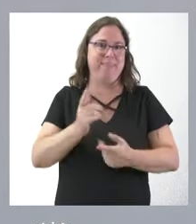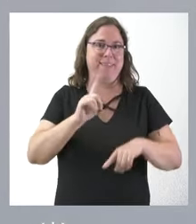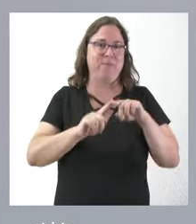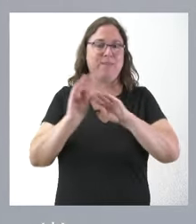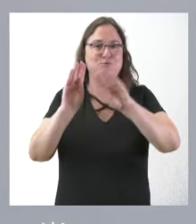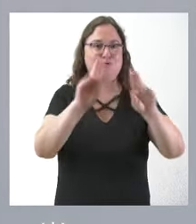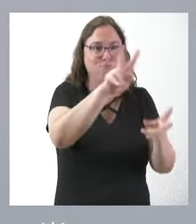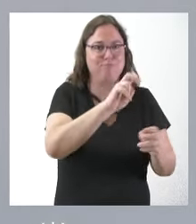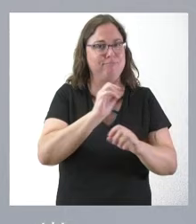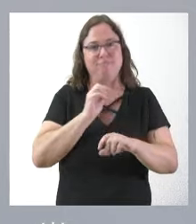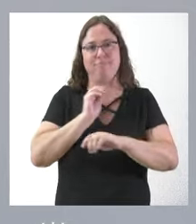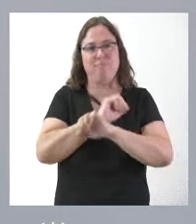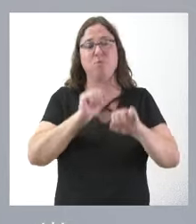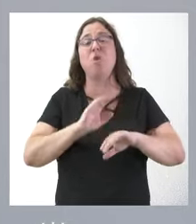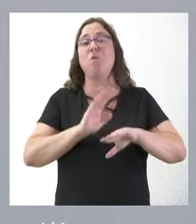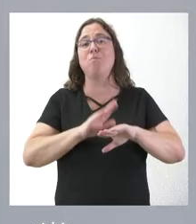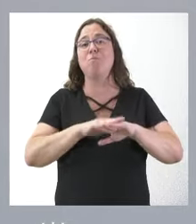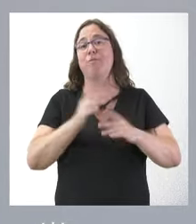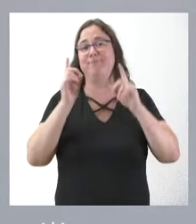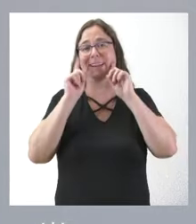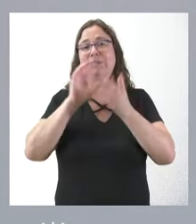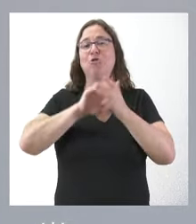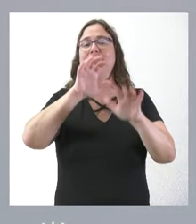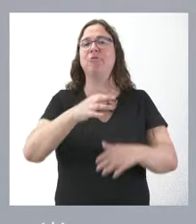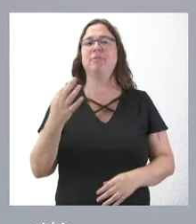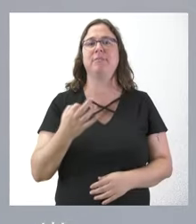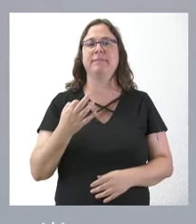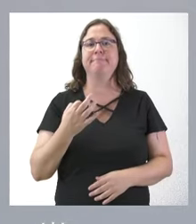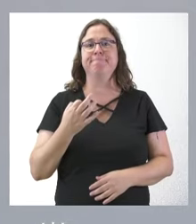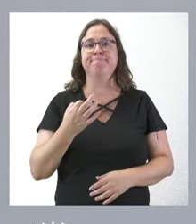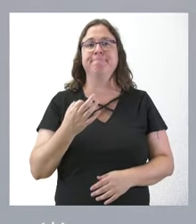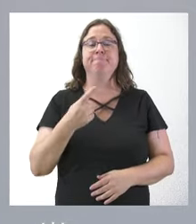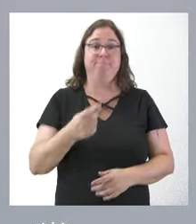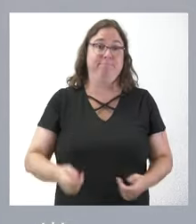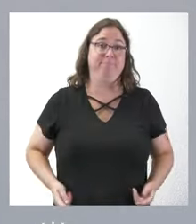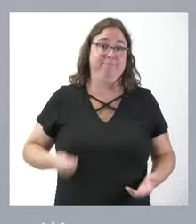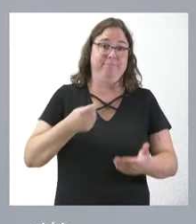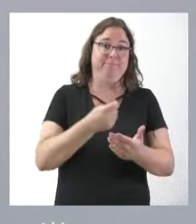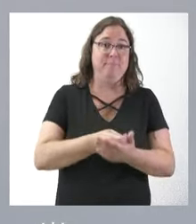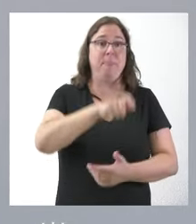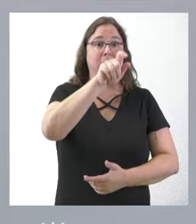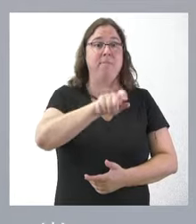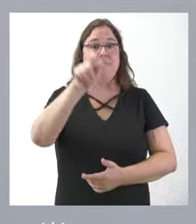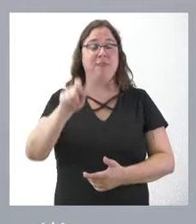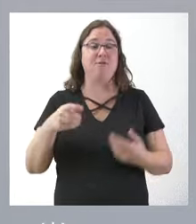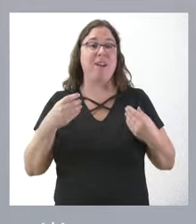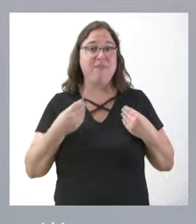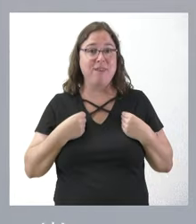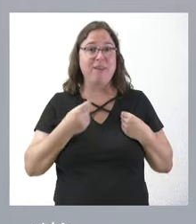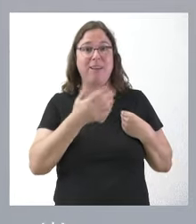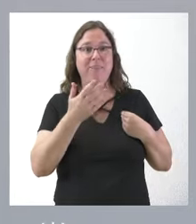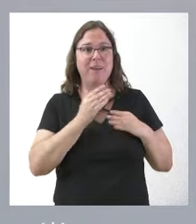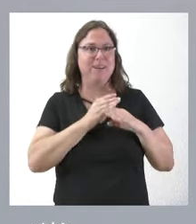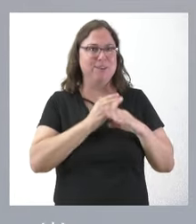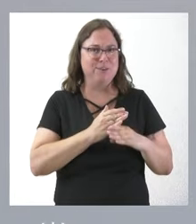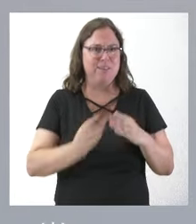Castilla y León, porque, lógicamente, la capacidad tributaria de las personas que allí residen no llega